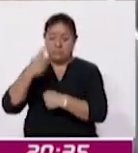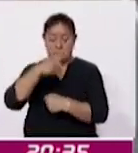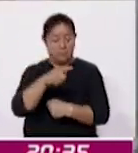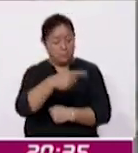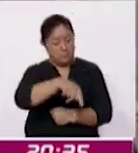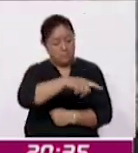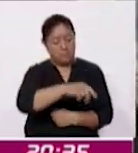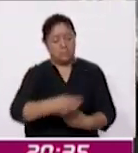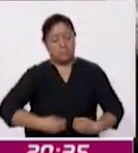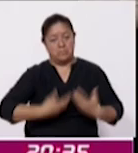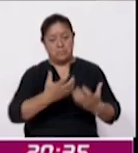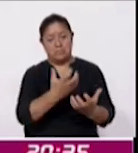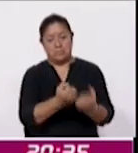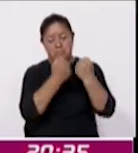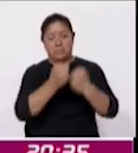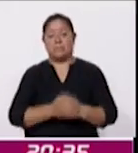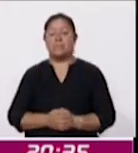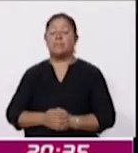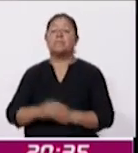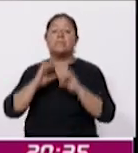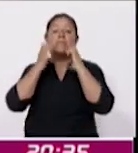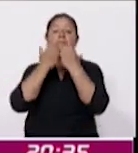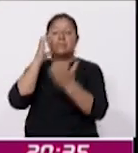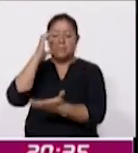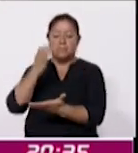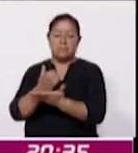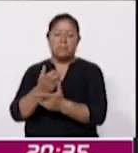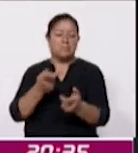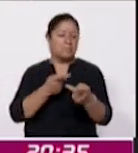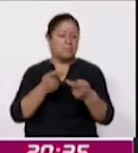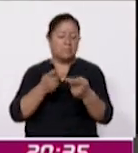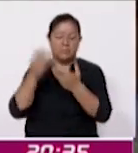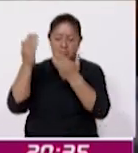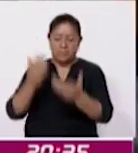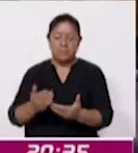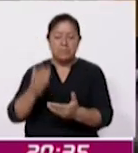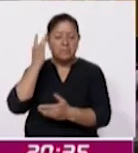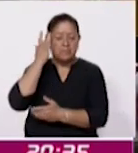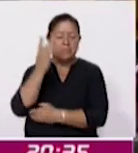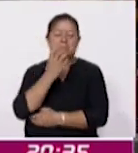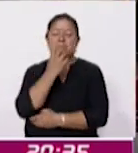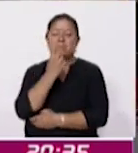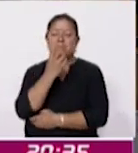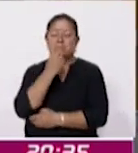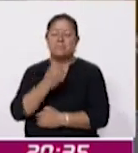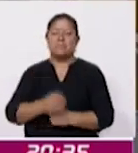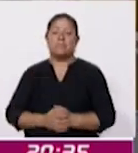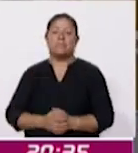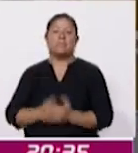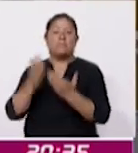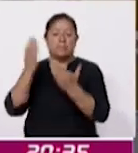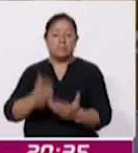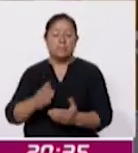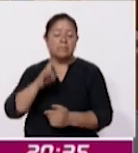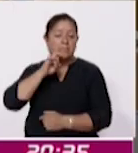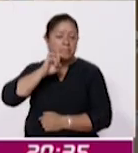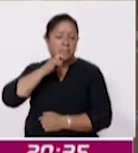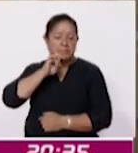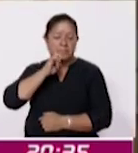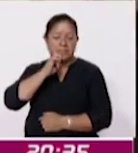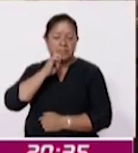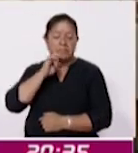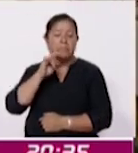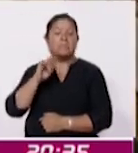La Comunidad Católica de Tlaxcala se prepara para recibir la reliquia de San Judas Tadeo que llegará a la parroquia de San José